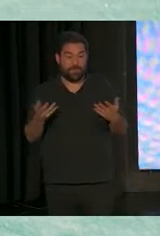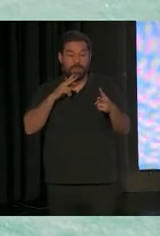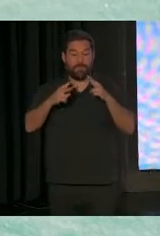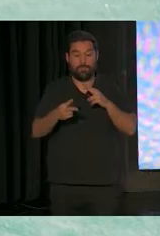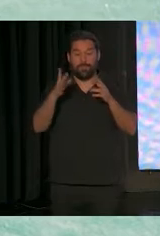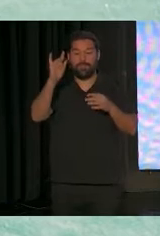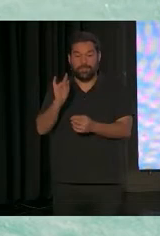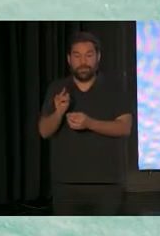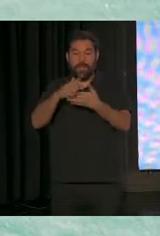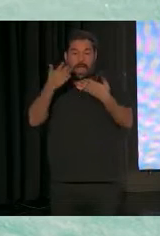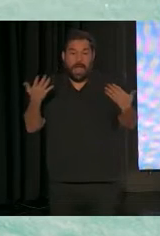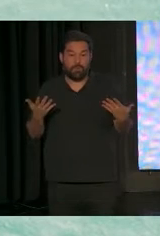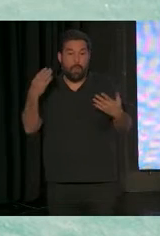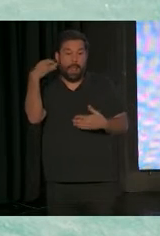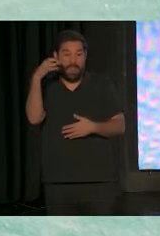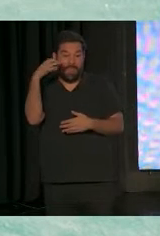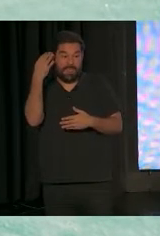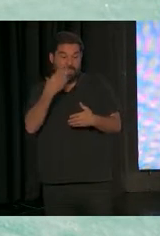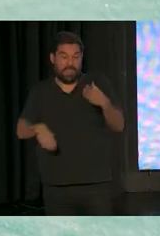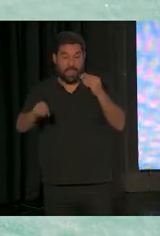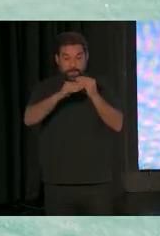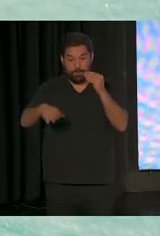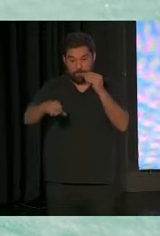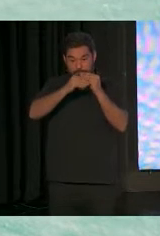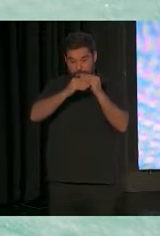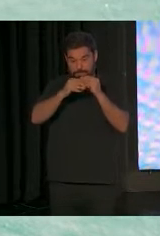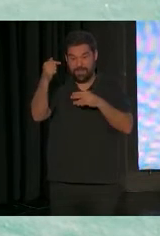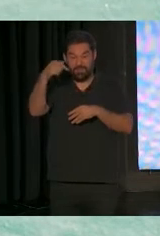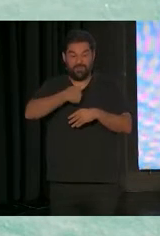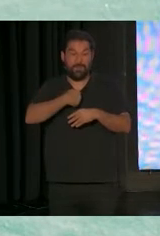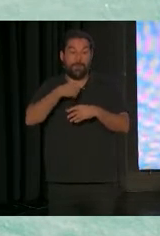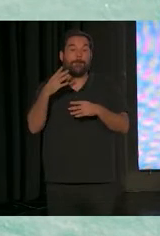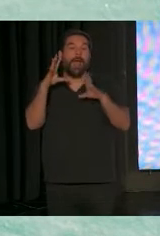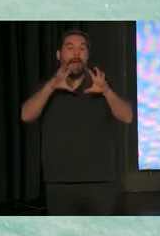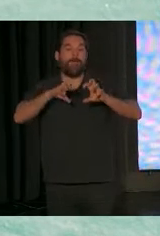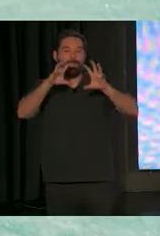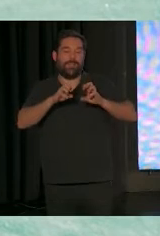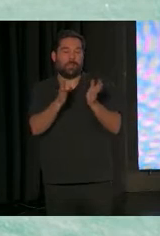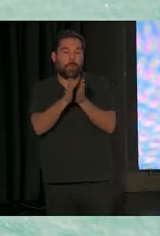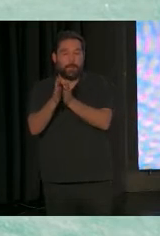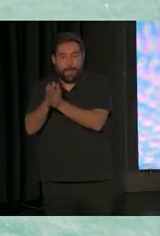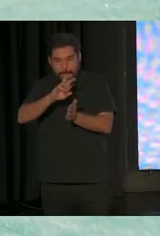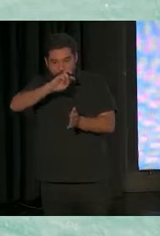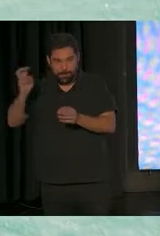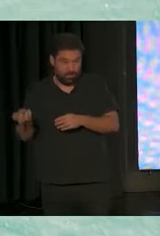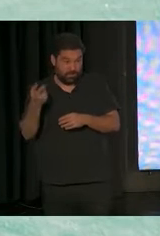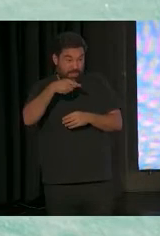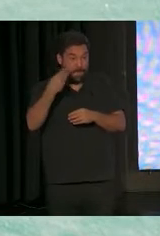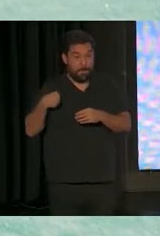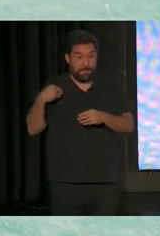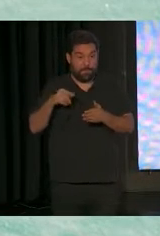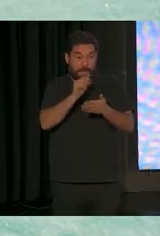mucho más actual es la ciencia de la implementación. Eso también lo he aprendido de Peggy y de compañeros que no es lo mismo